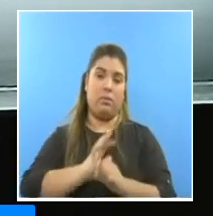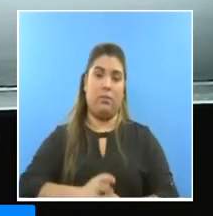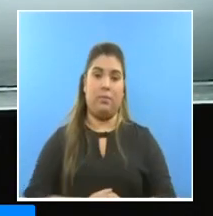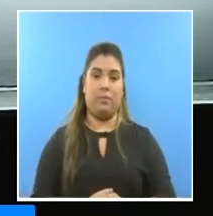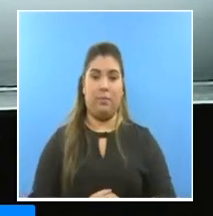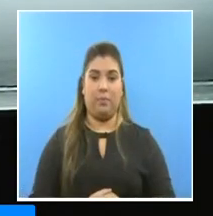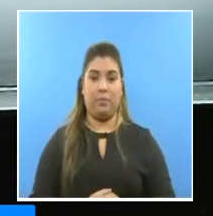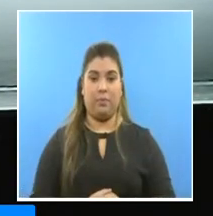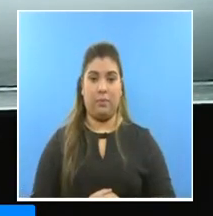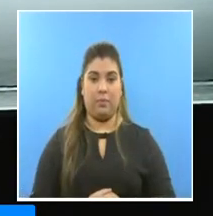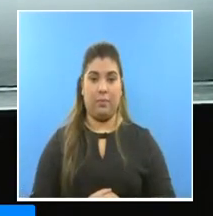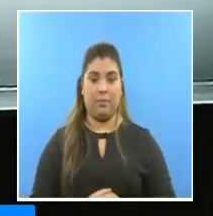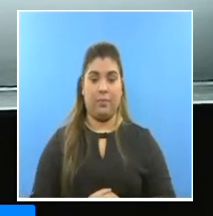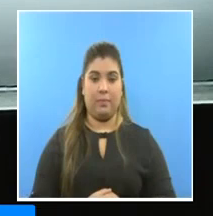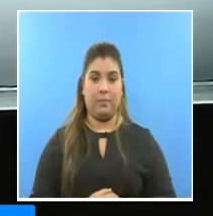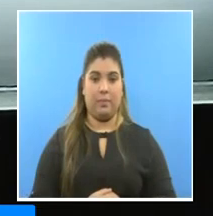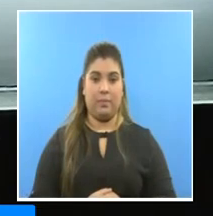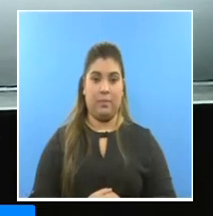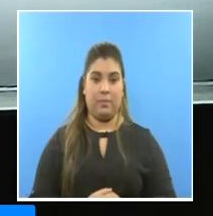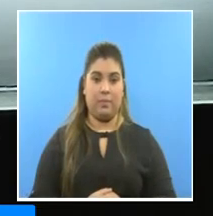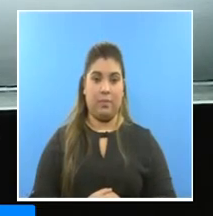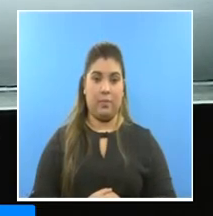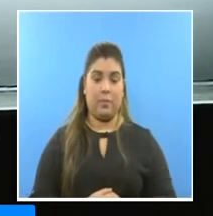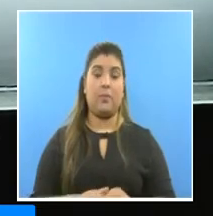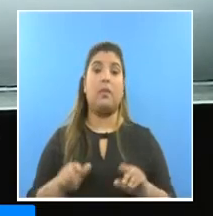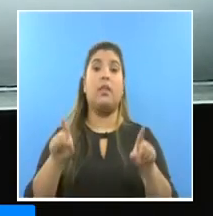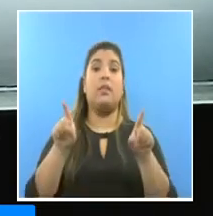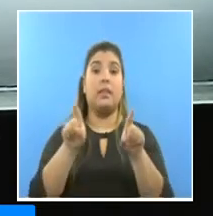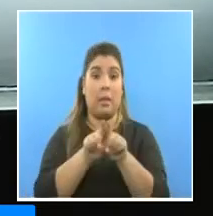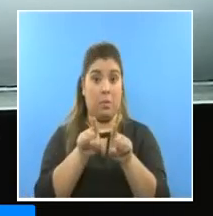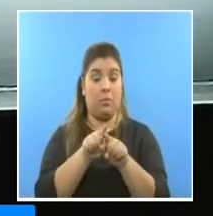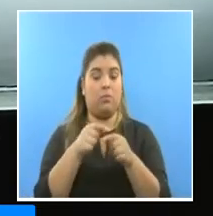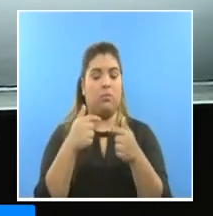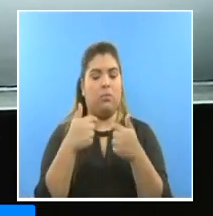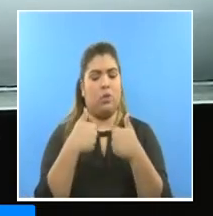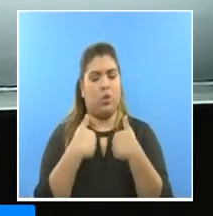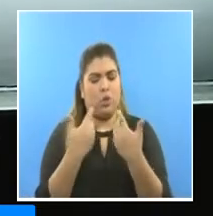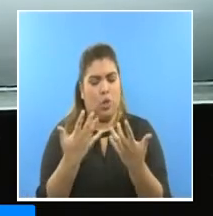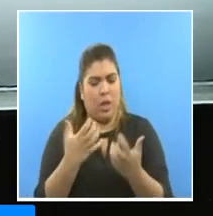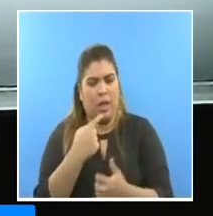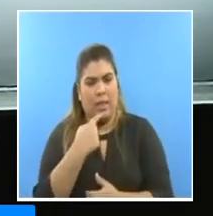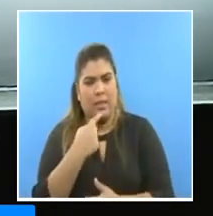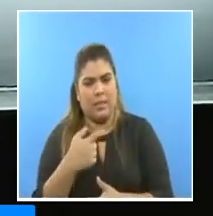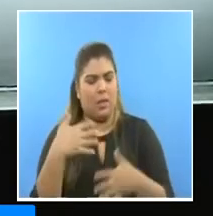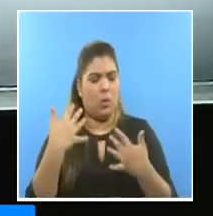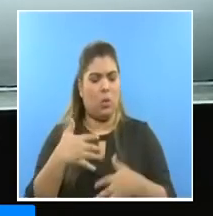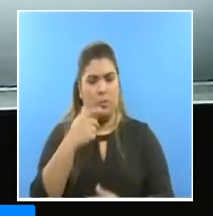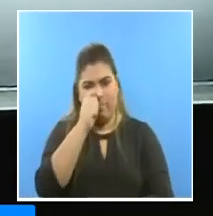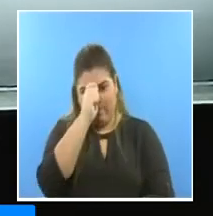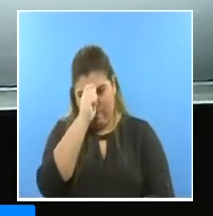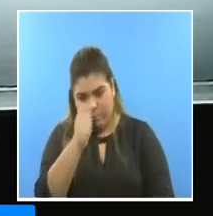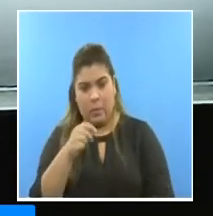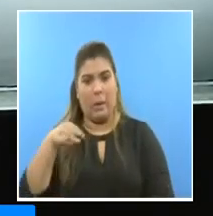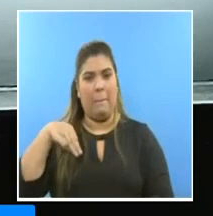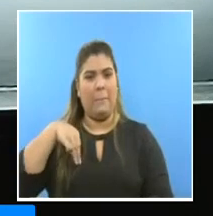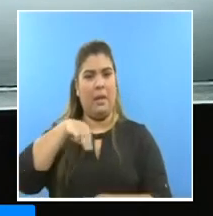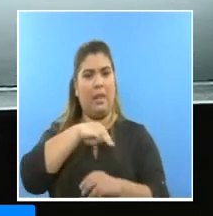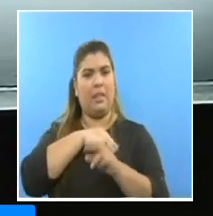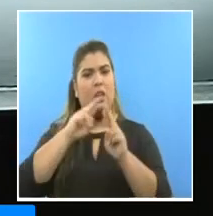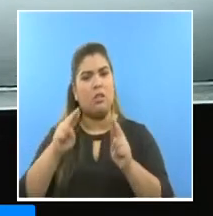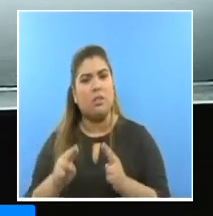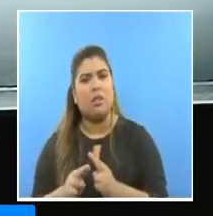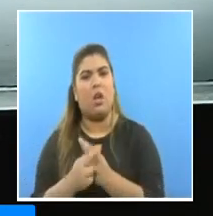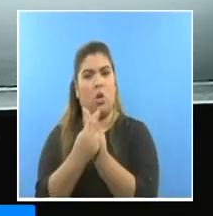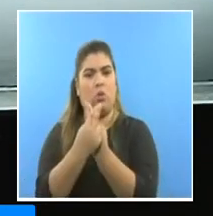enfermedad y también expreso nuestro reconocimiento al Ministerio de Salud